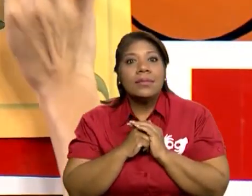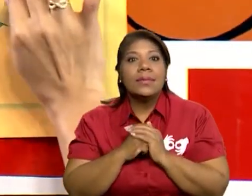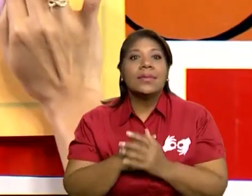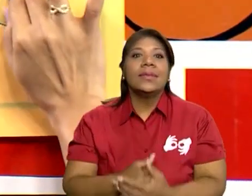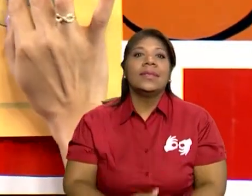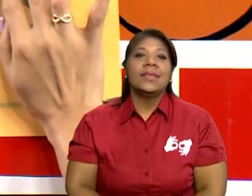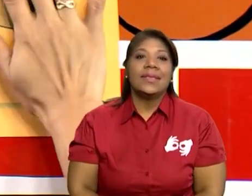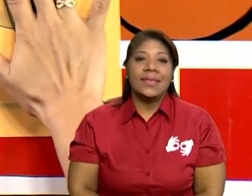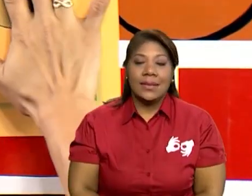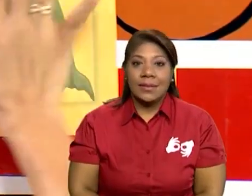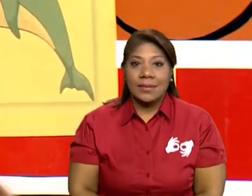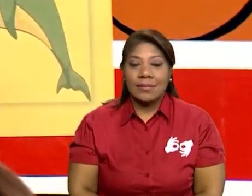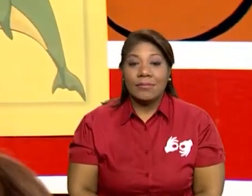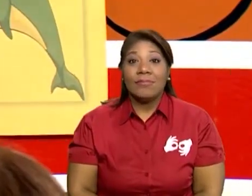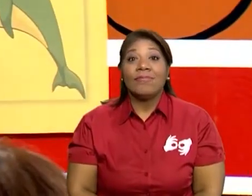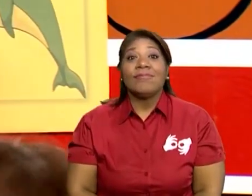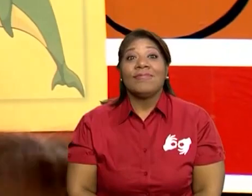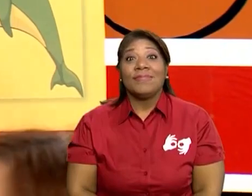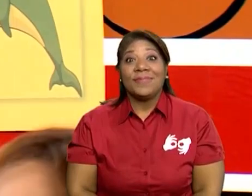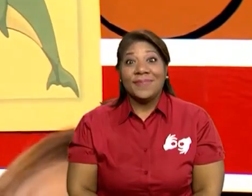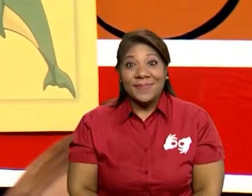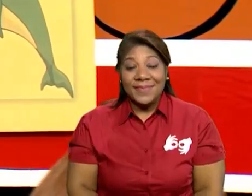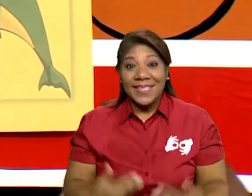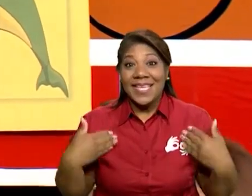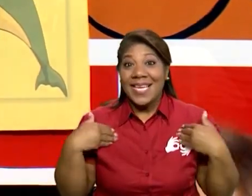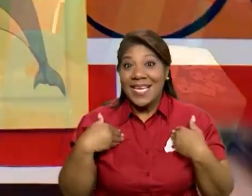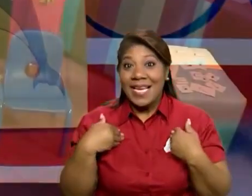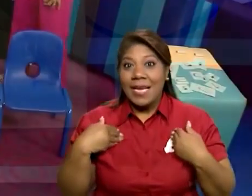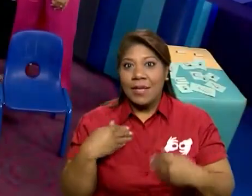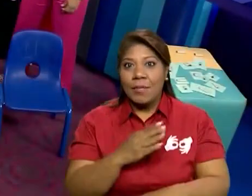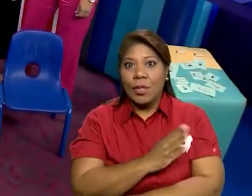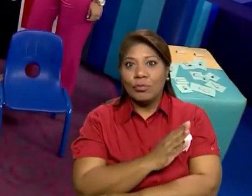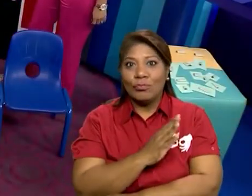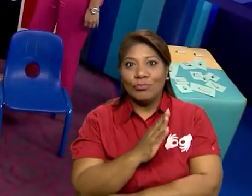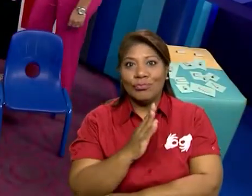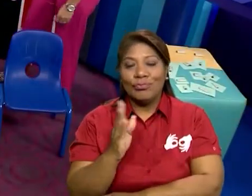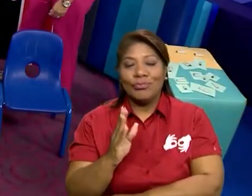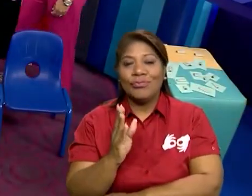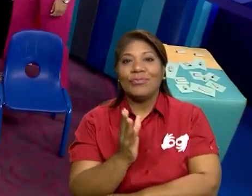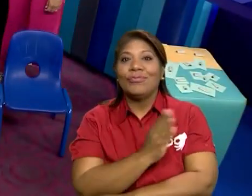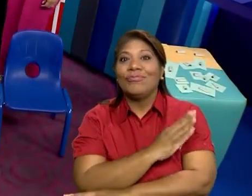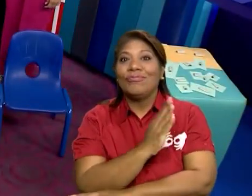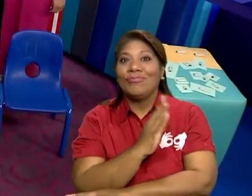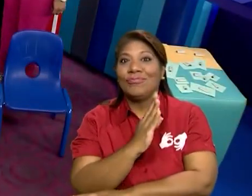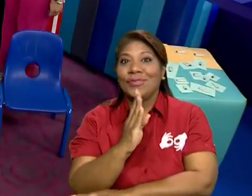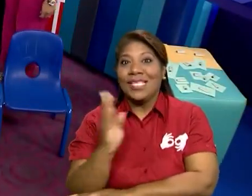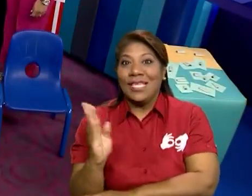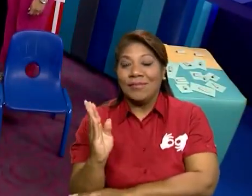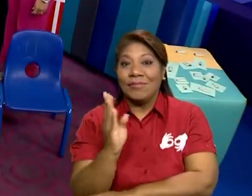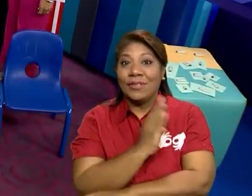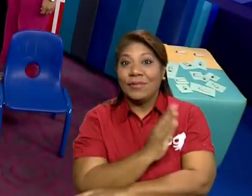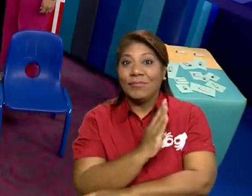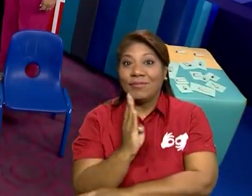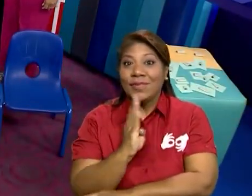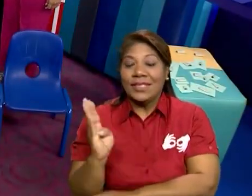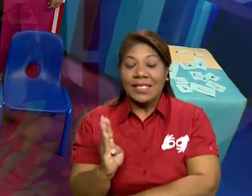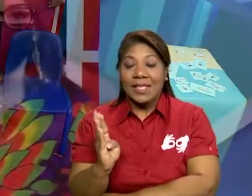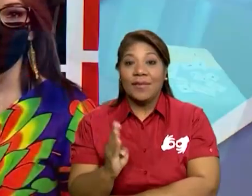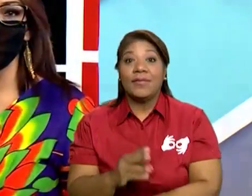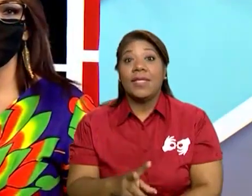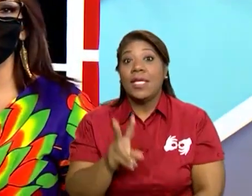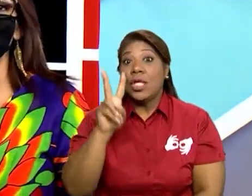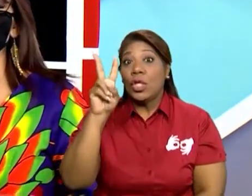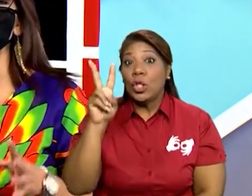Ah, perfecto. Pero quería hacerles la aclaración, muchachos, de que el diamante y